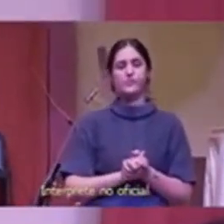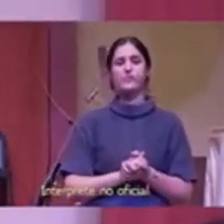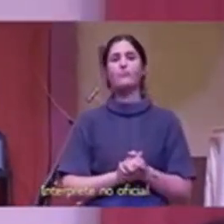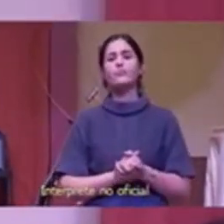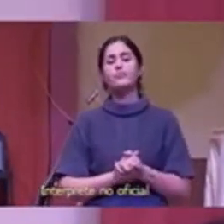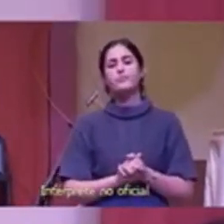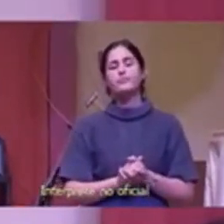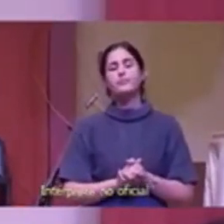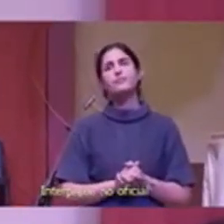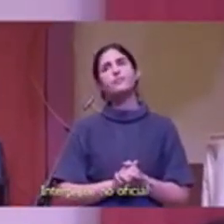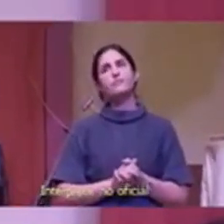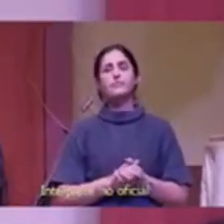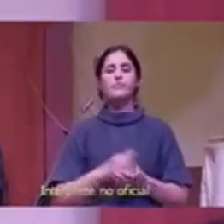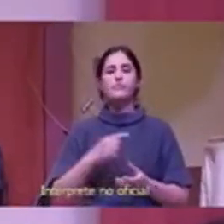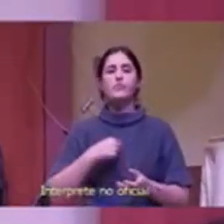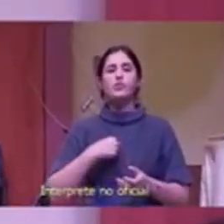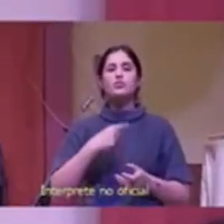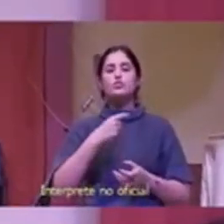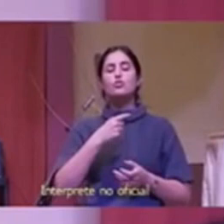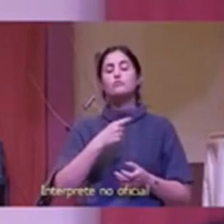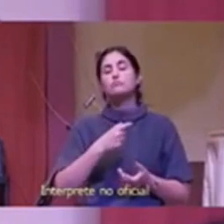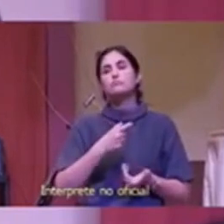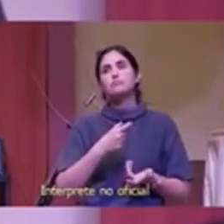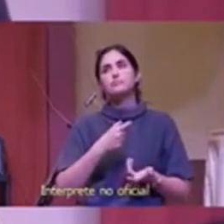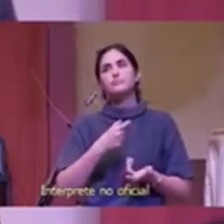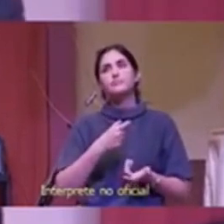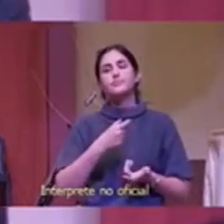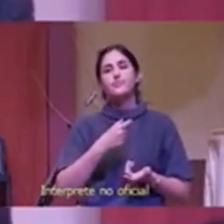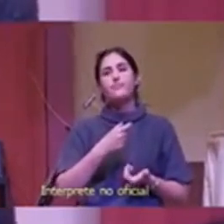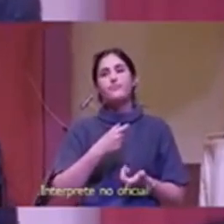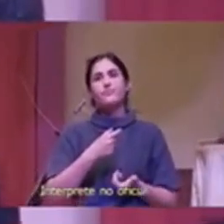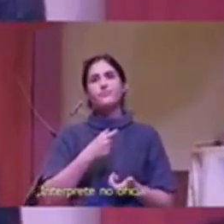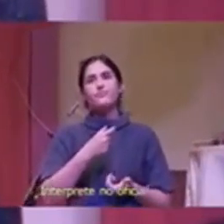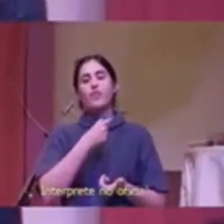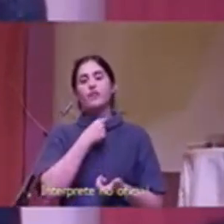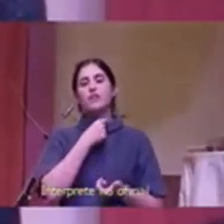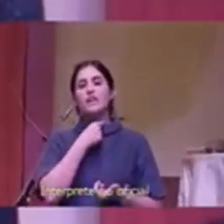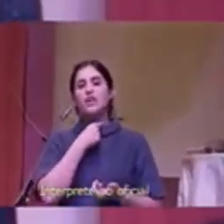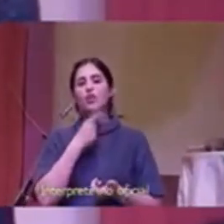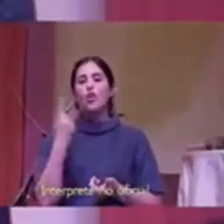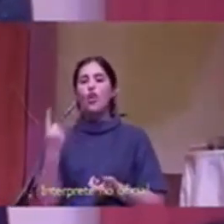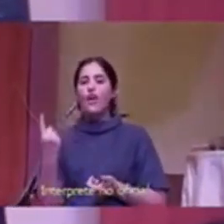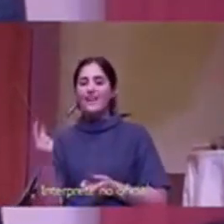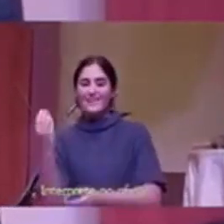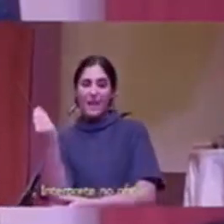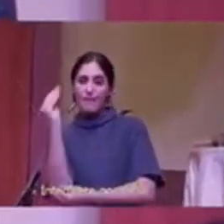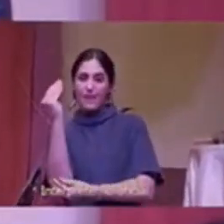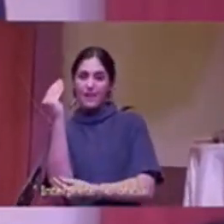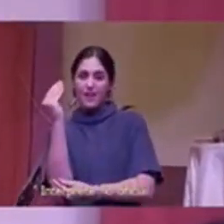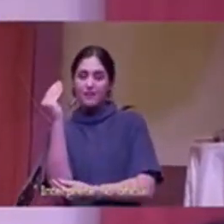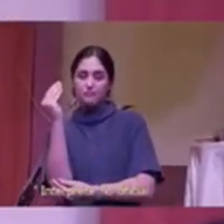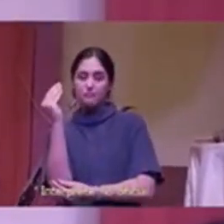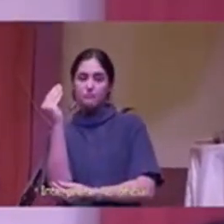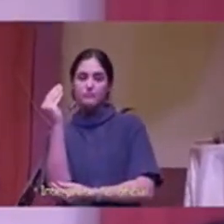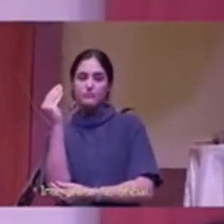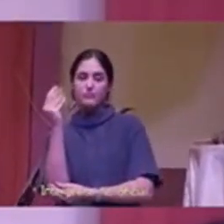oscuridad y preferiría quemarla en una tierra de oscuridad que en una llena de